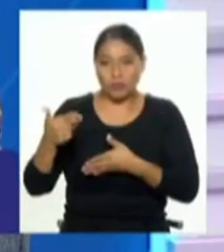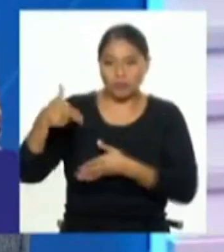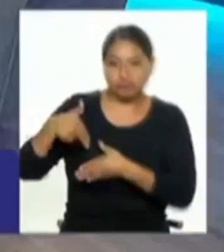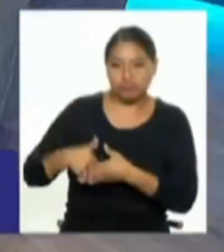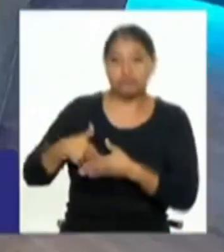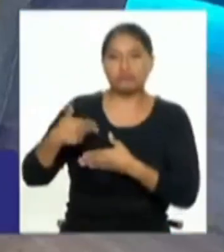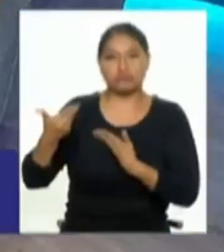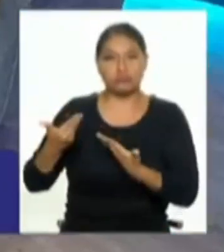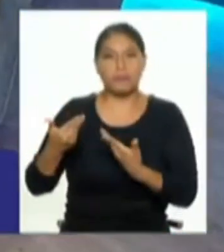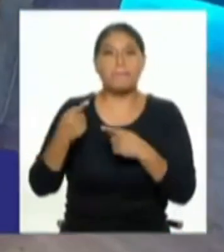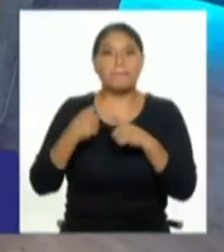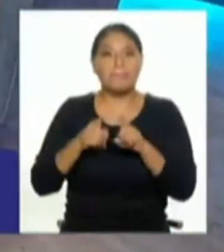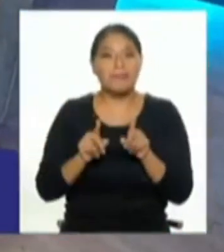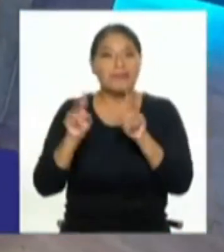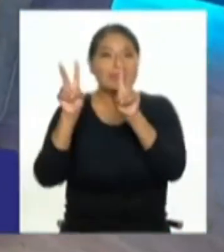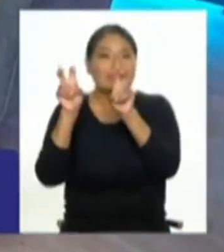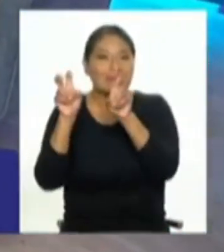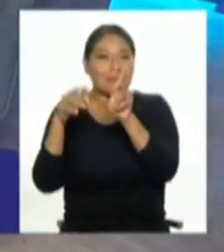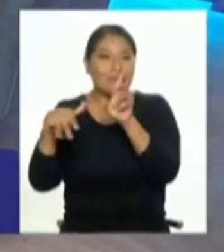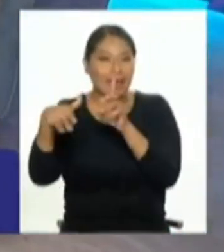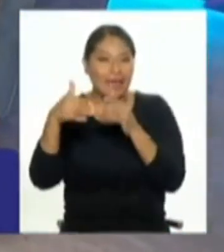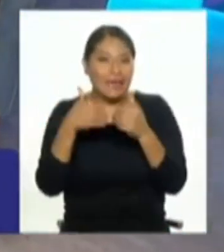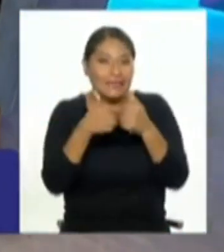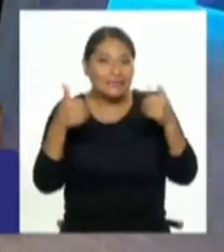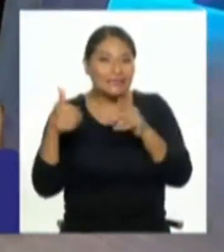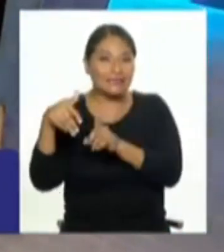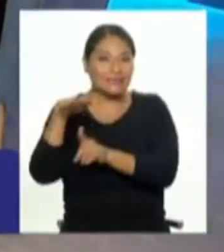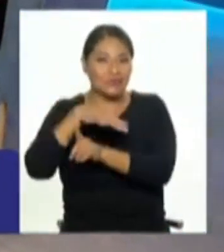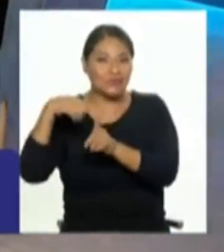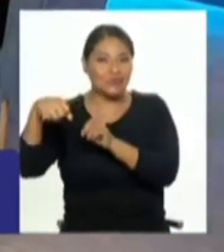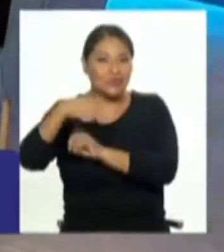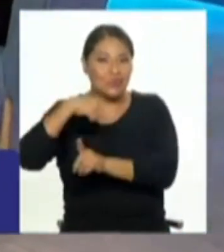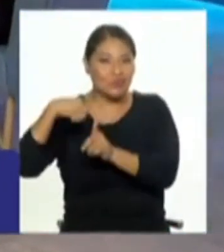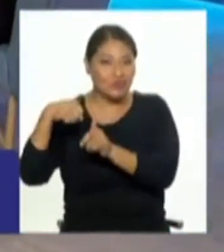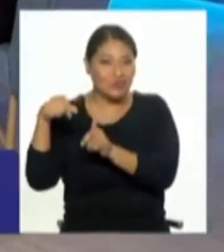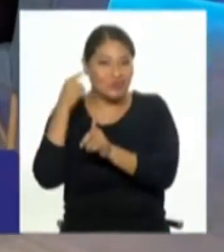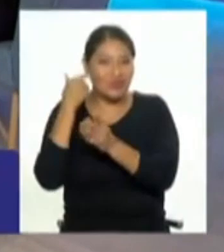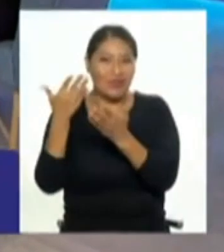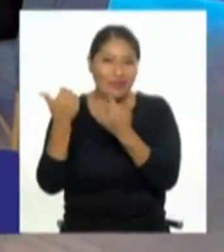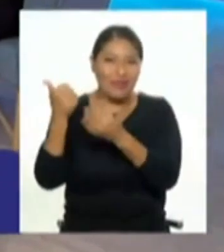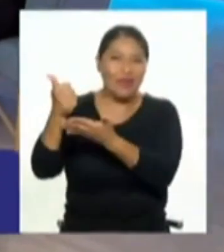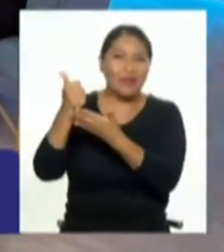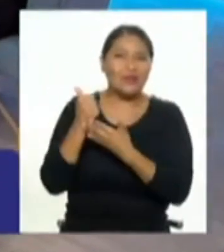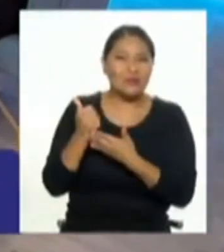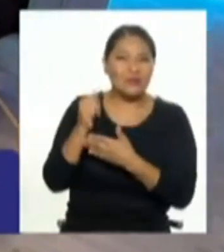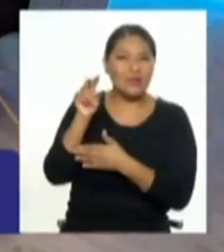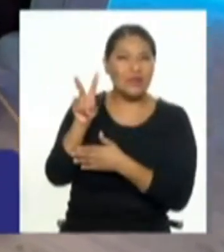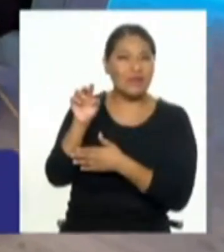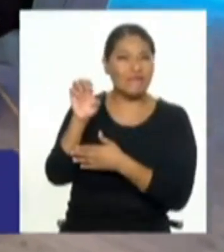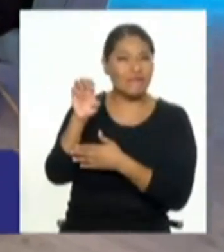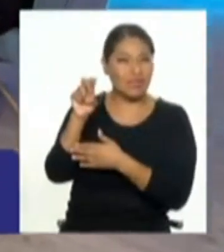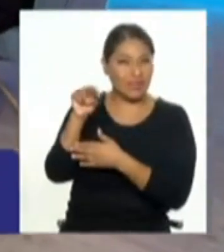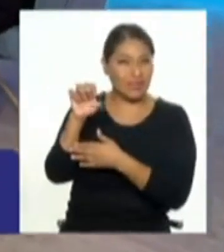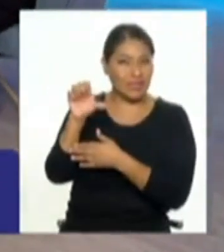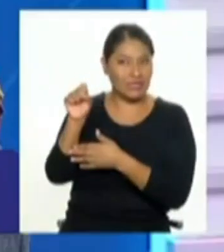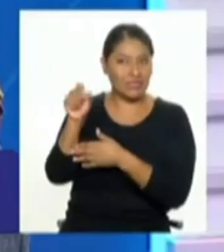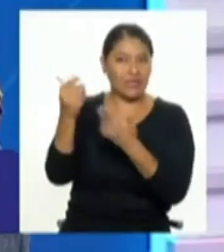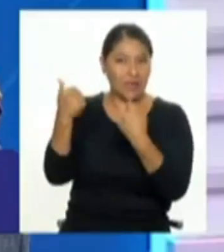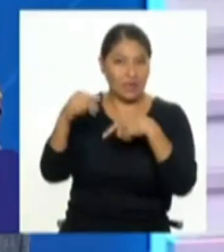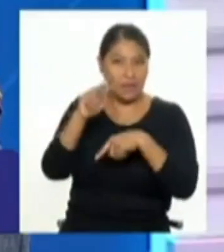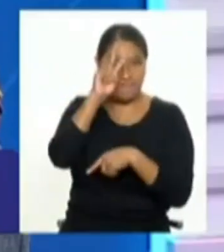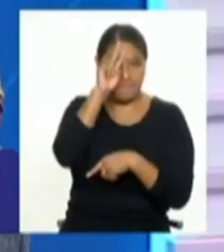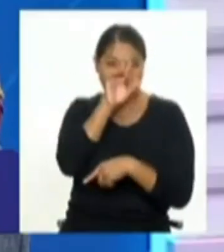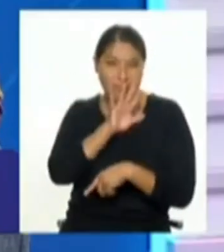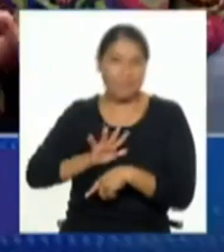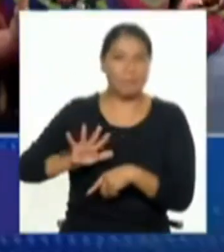¿no? Pero también está el tema social, ¿no? Y ahí Vanessa nos daba estas luces, y tal vez ahí nos puedes ayudar, Vanessa, en una sociedad como la peruana, en